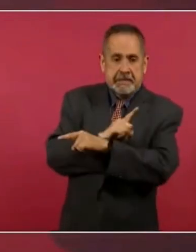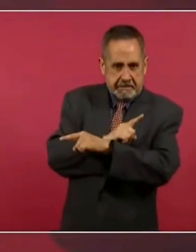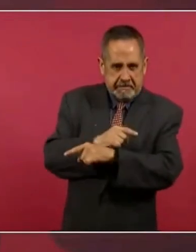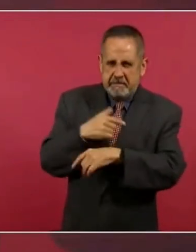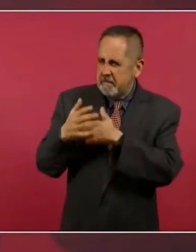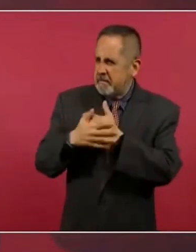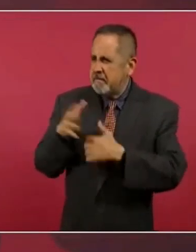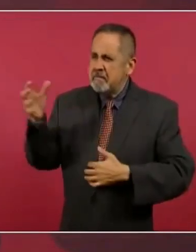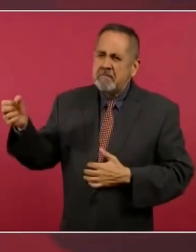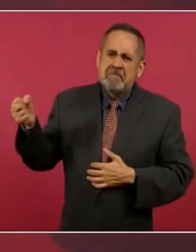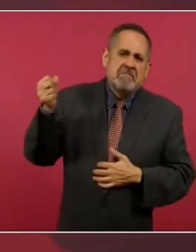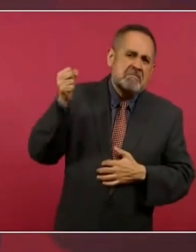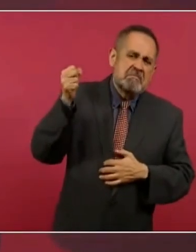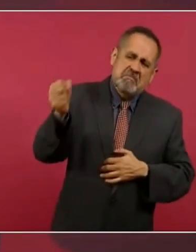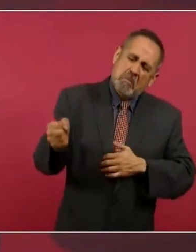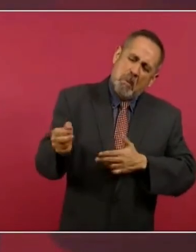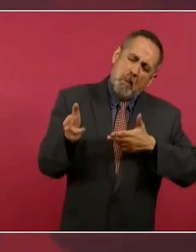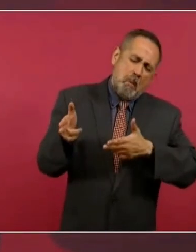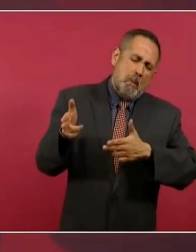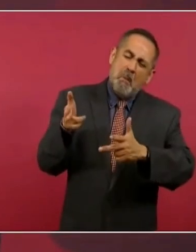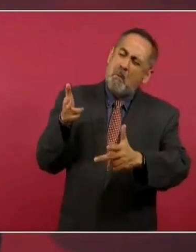más cruel